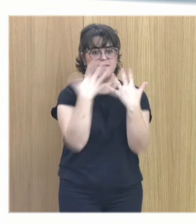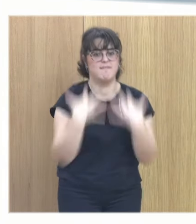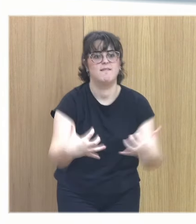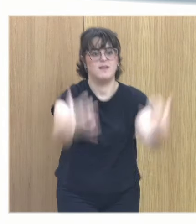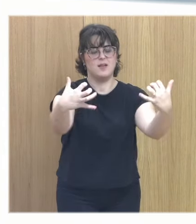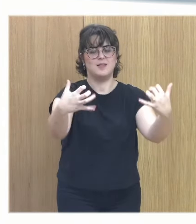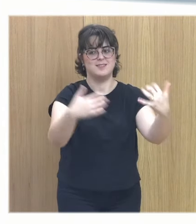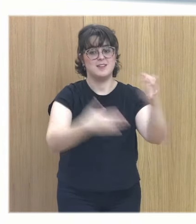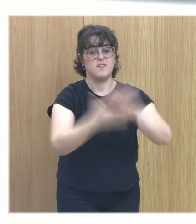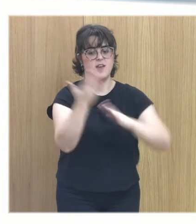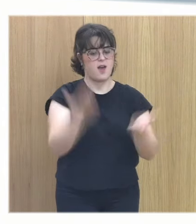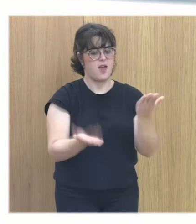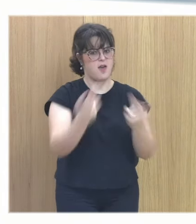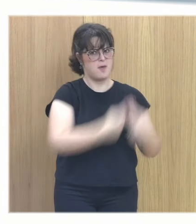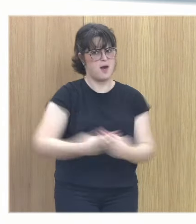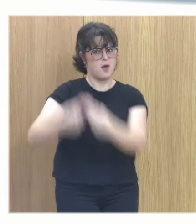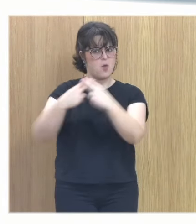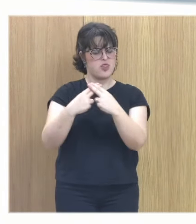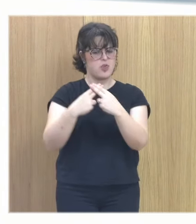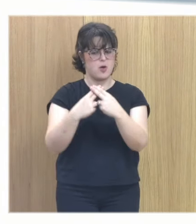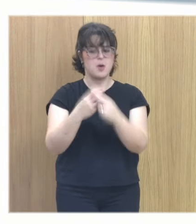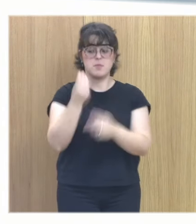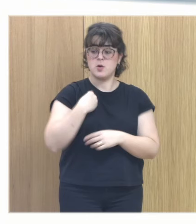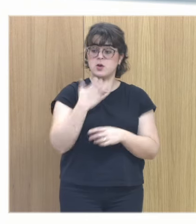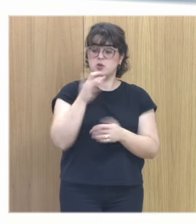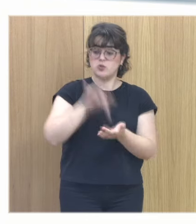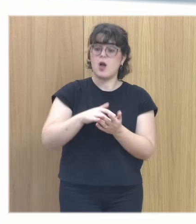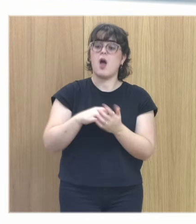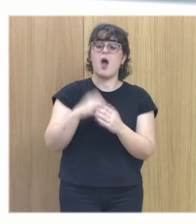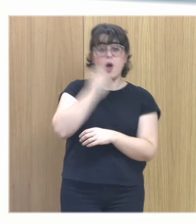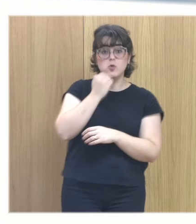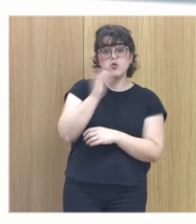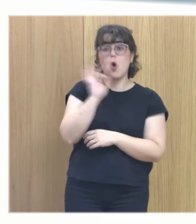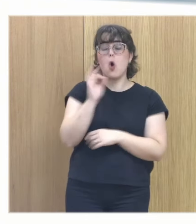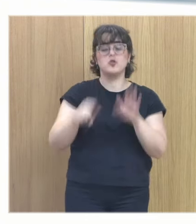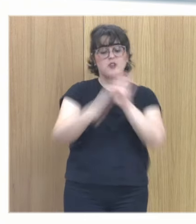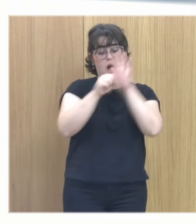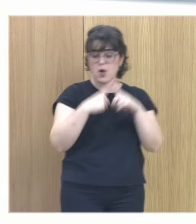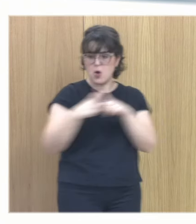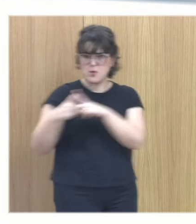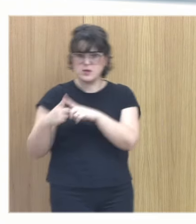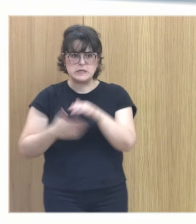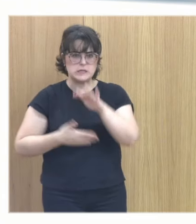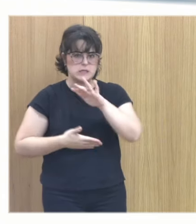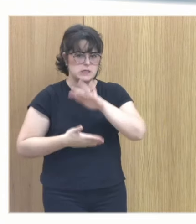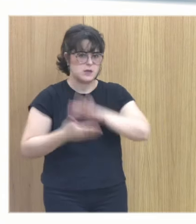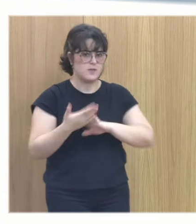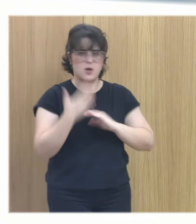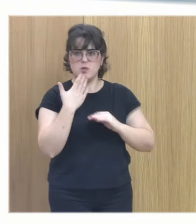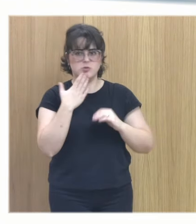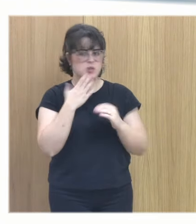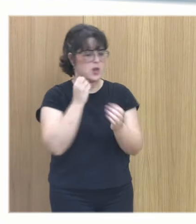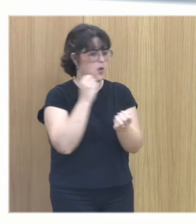suponga evaluación para un niño con una historia de abuso con una historia de trauma complejo se convierte en un gigante de tres cabezas